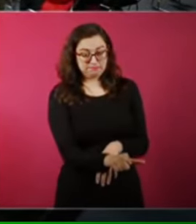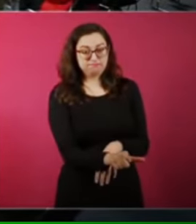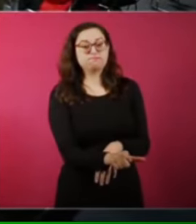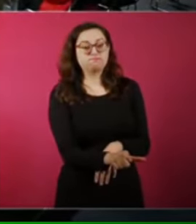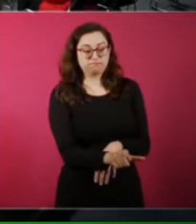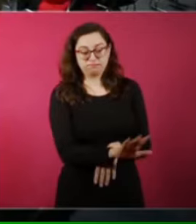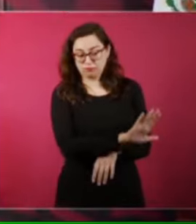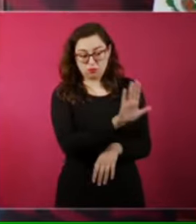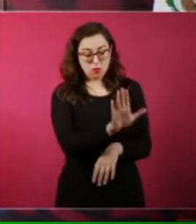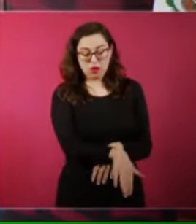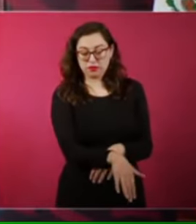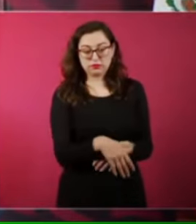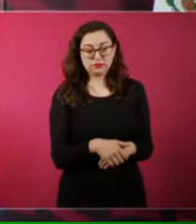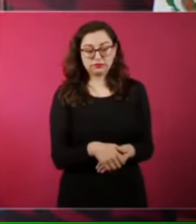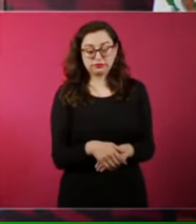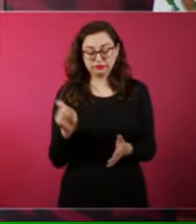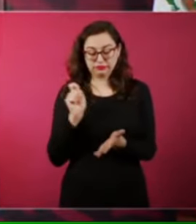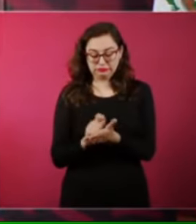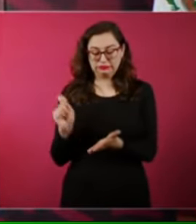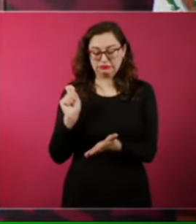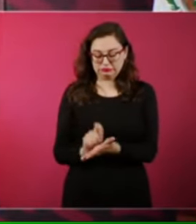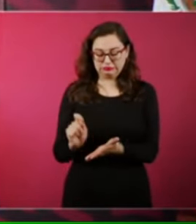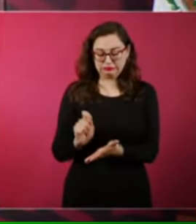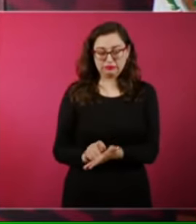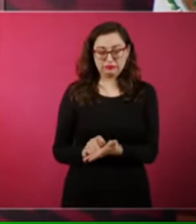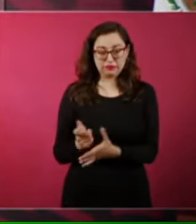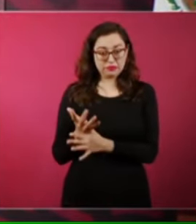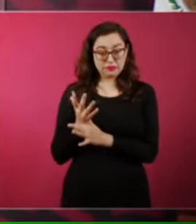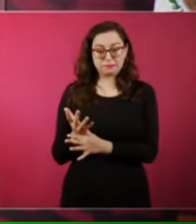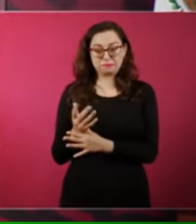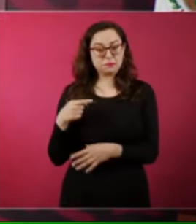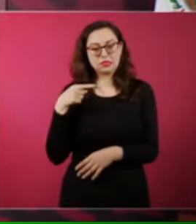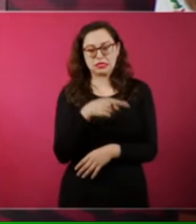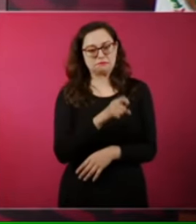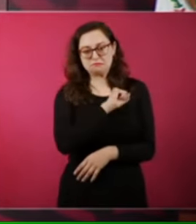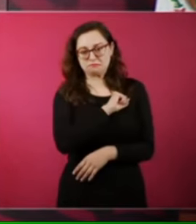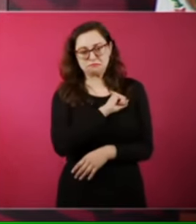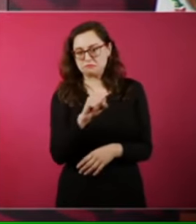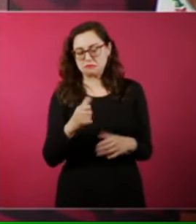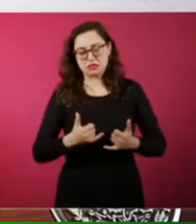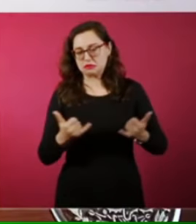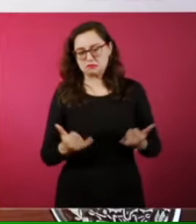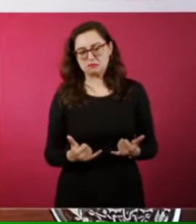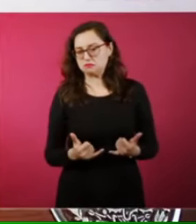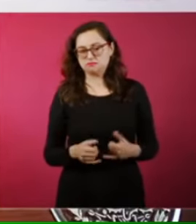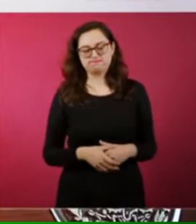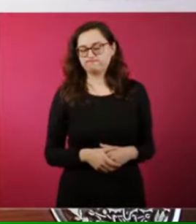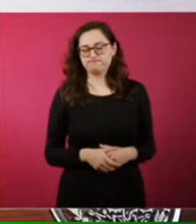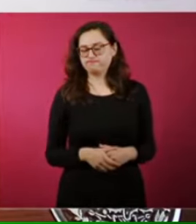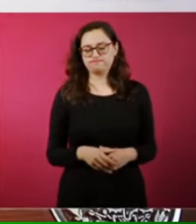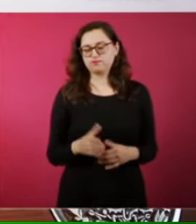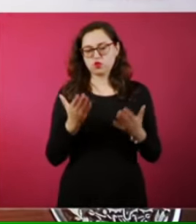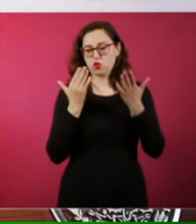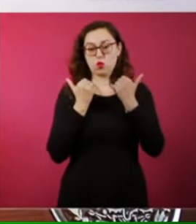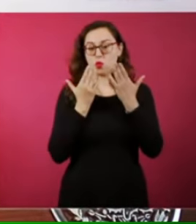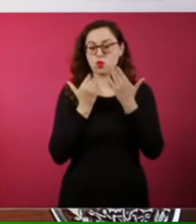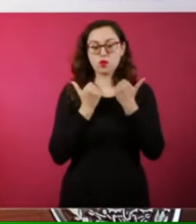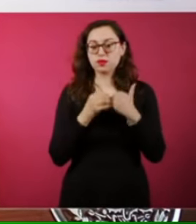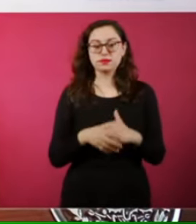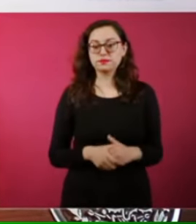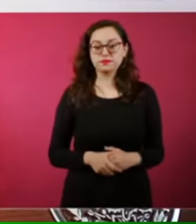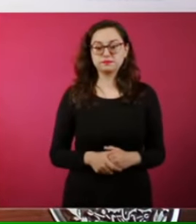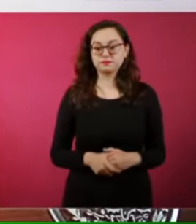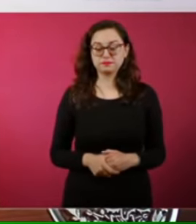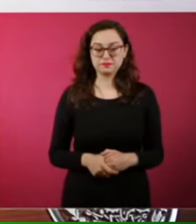ya muerto Catarino, y dice, no era el bandido que